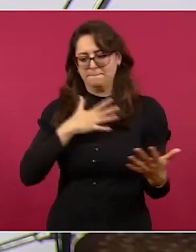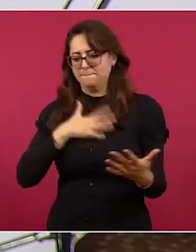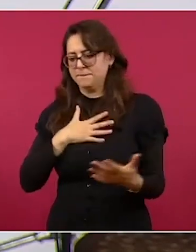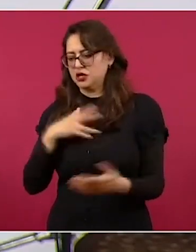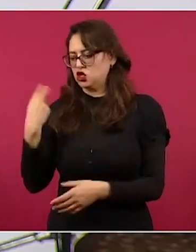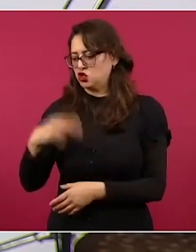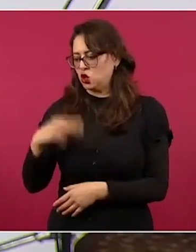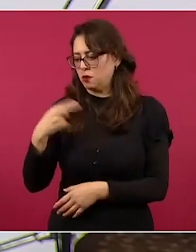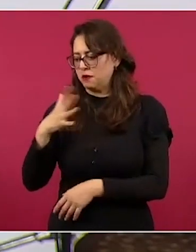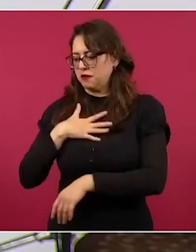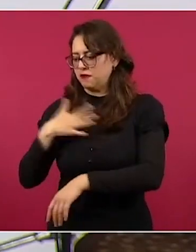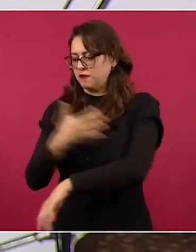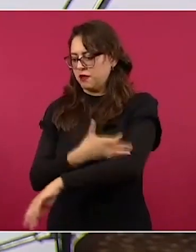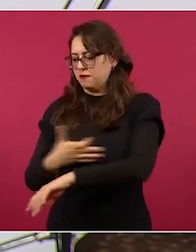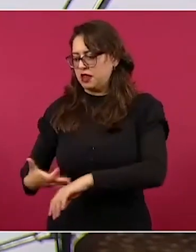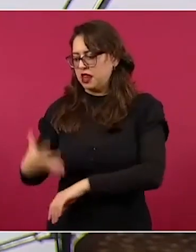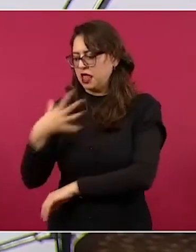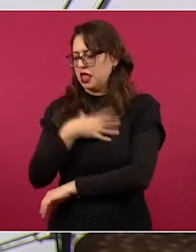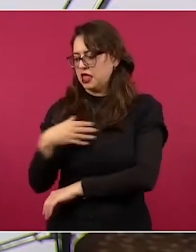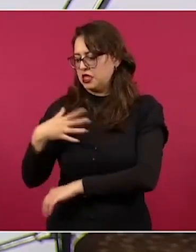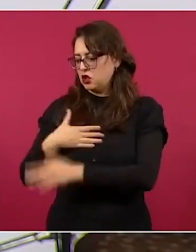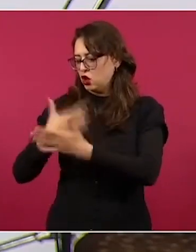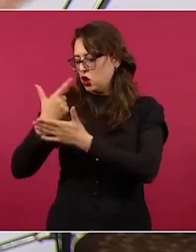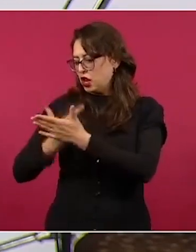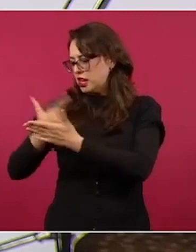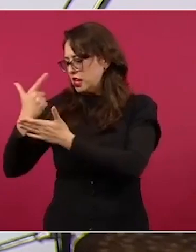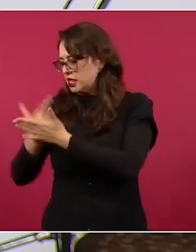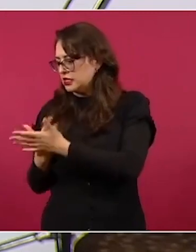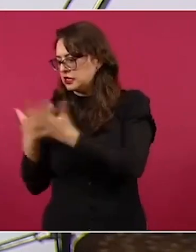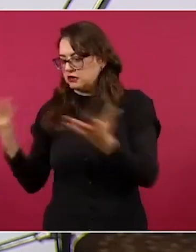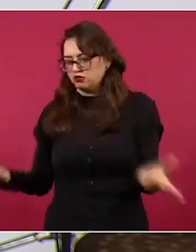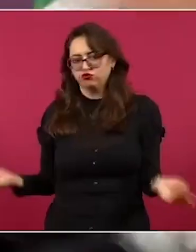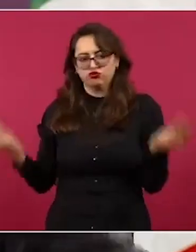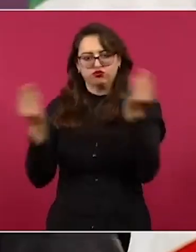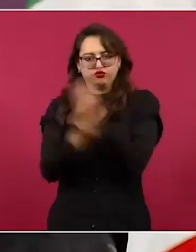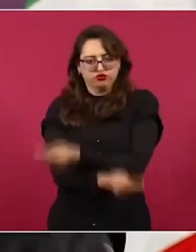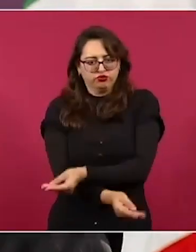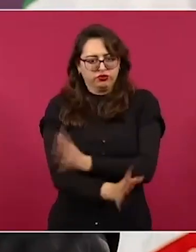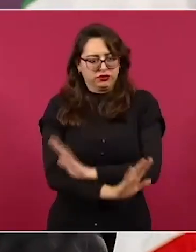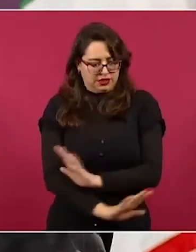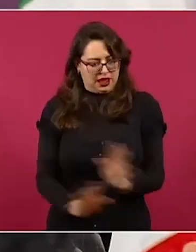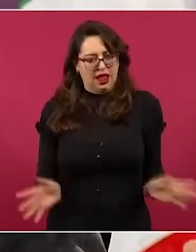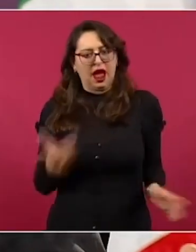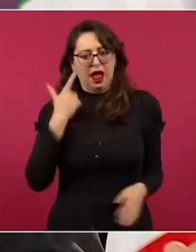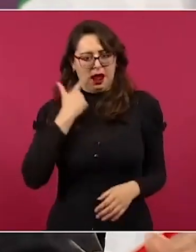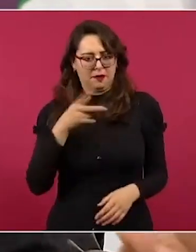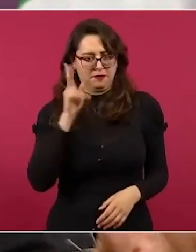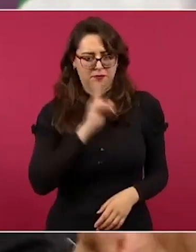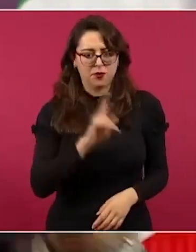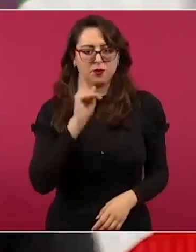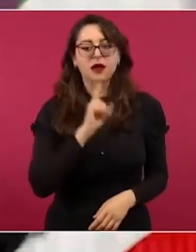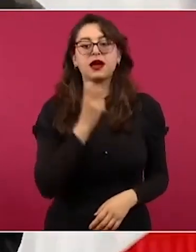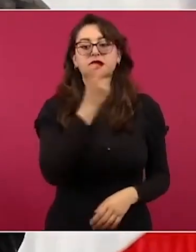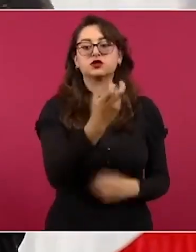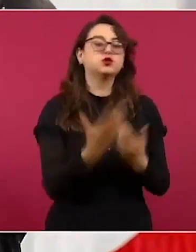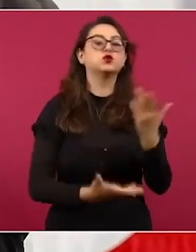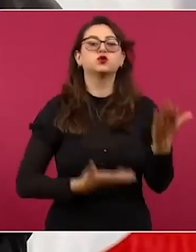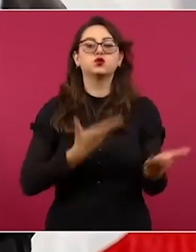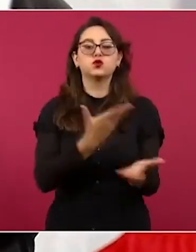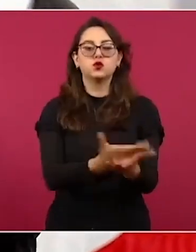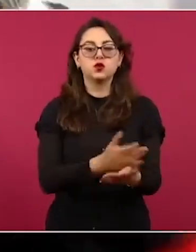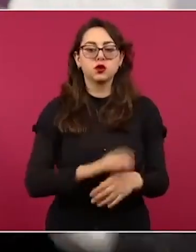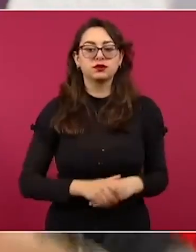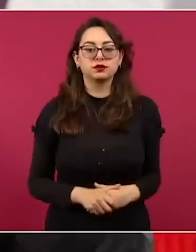a mi nombre, el nombre de mis hijos y todo, se enlista y se hace el cambio. Él tiene